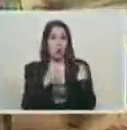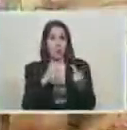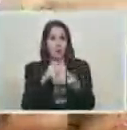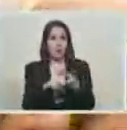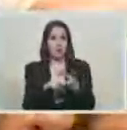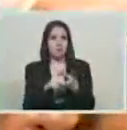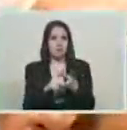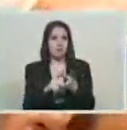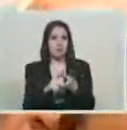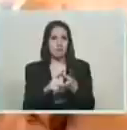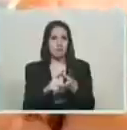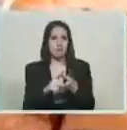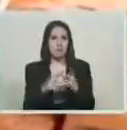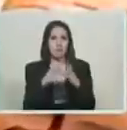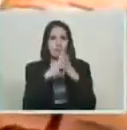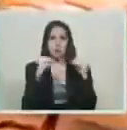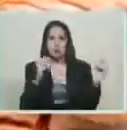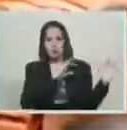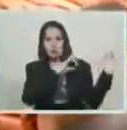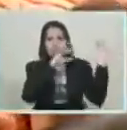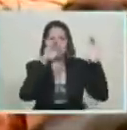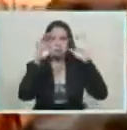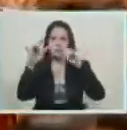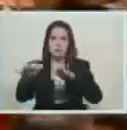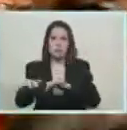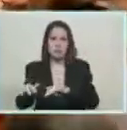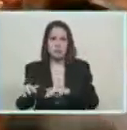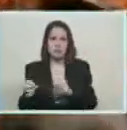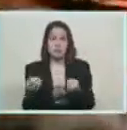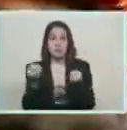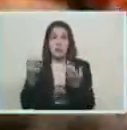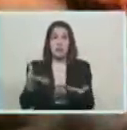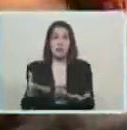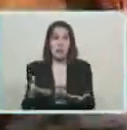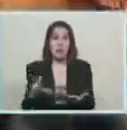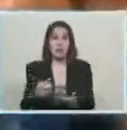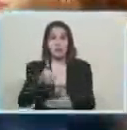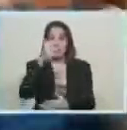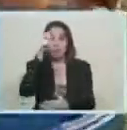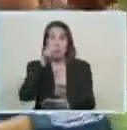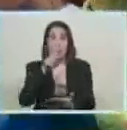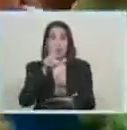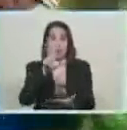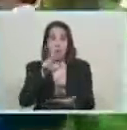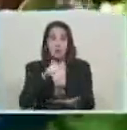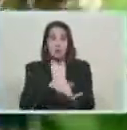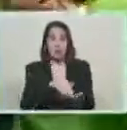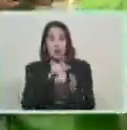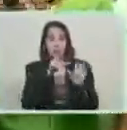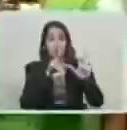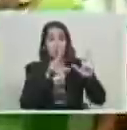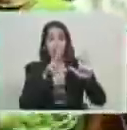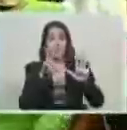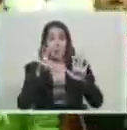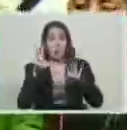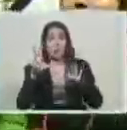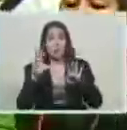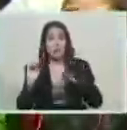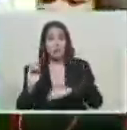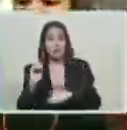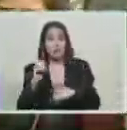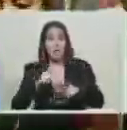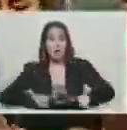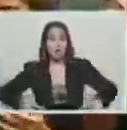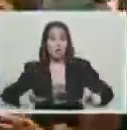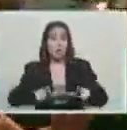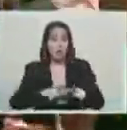que se despliegan todos, que nos desplegamos todos para garantizar en más de 3.880 espacios, bueno, un servicio de